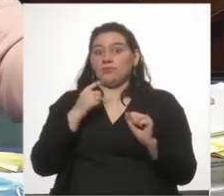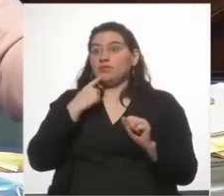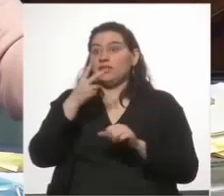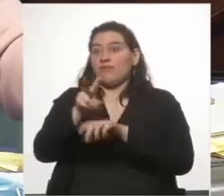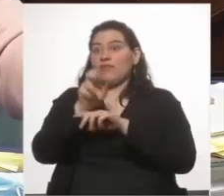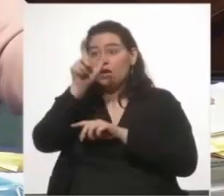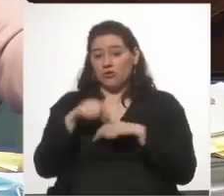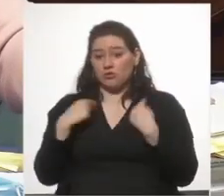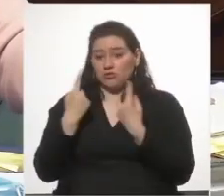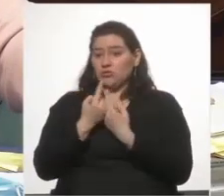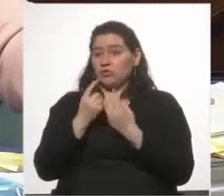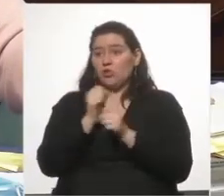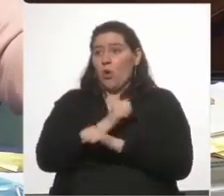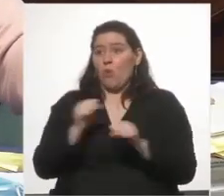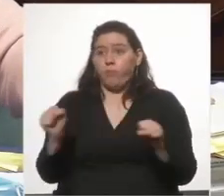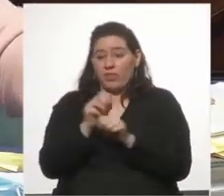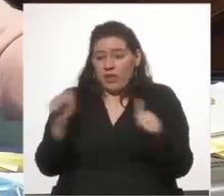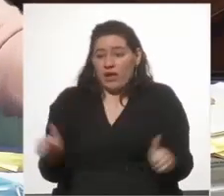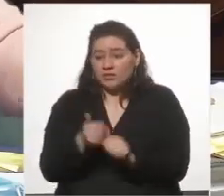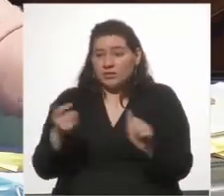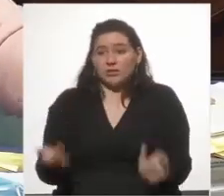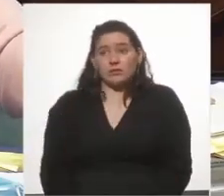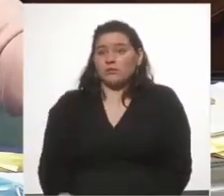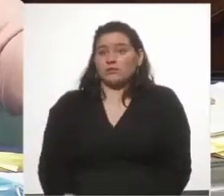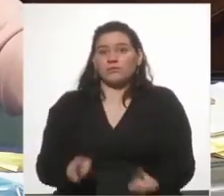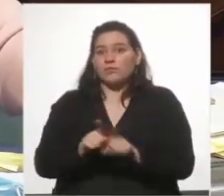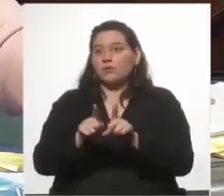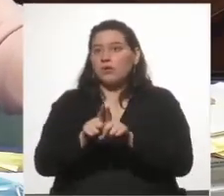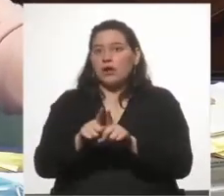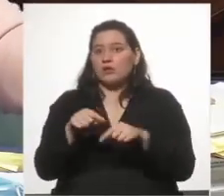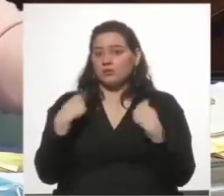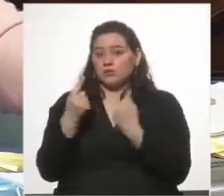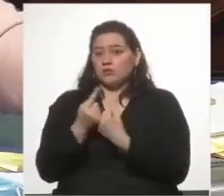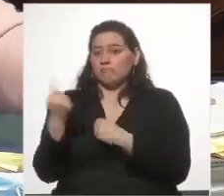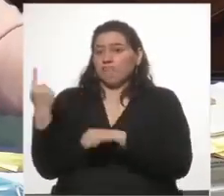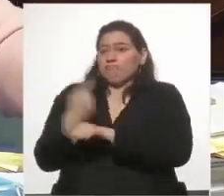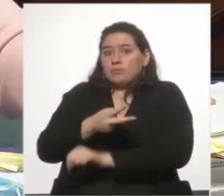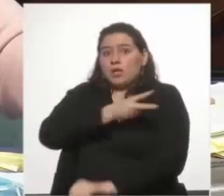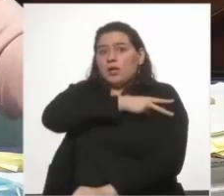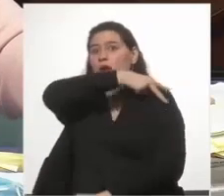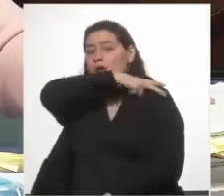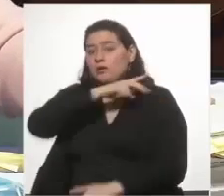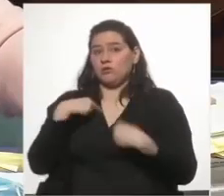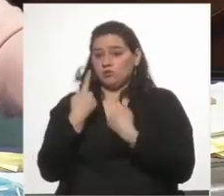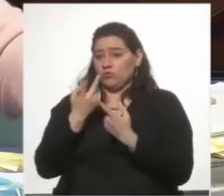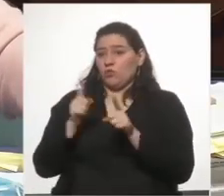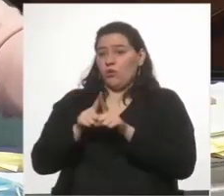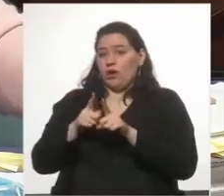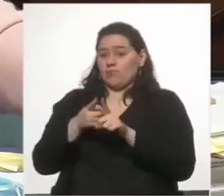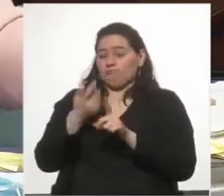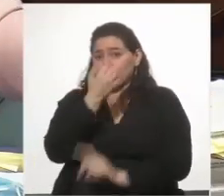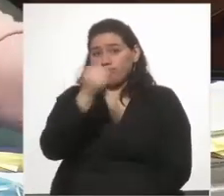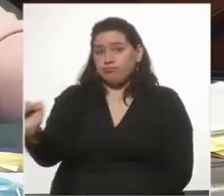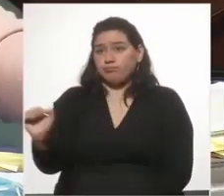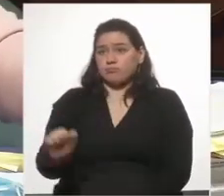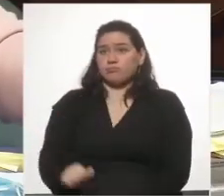fiscal nosotros no lo podemos hacer estamos sometidos a jerarquía cometemos una falta grave